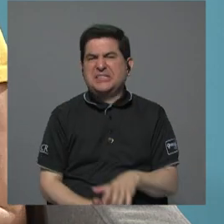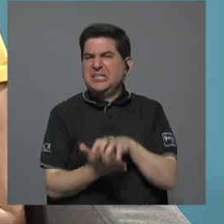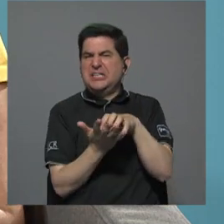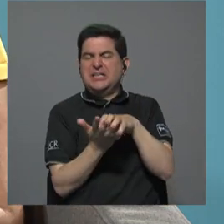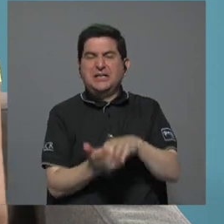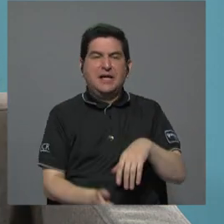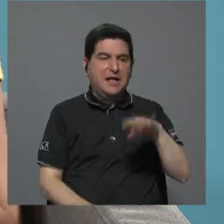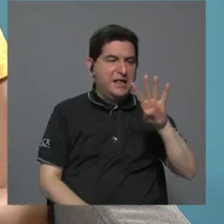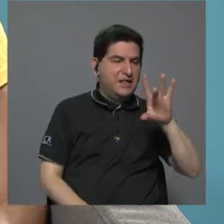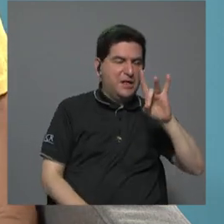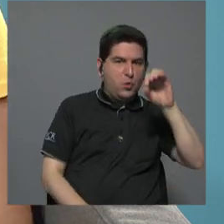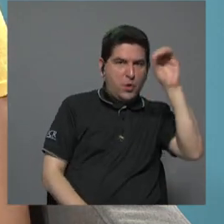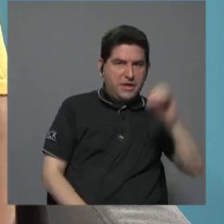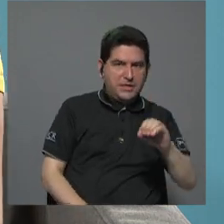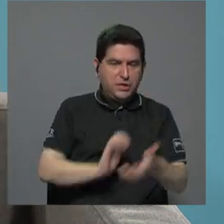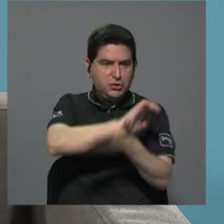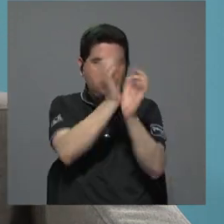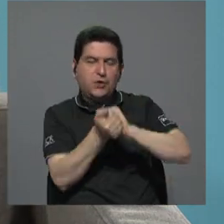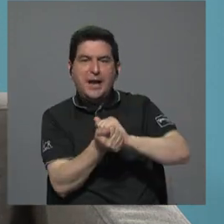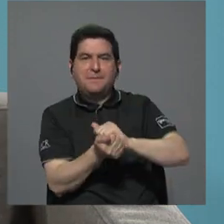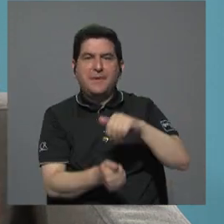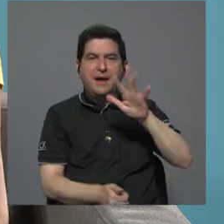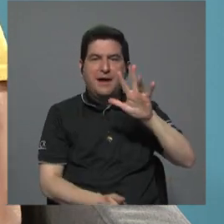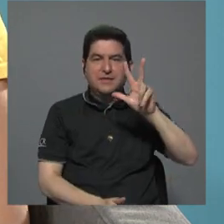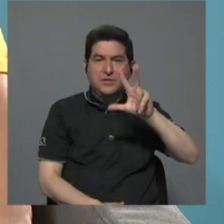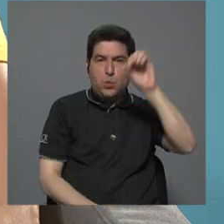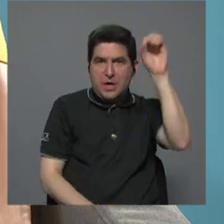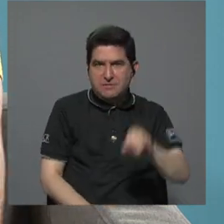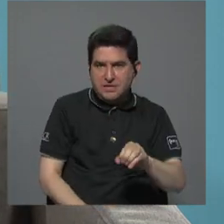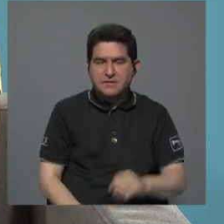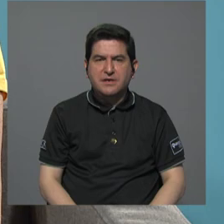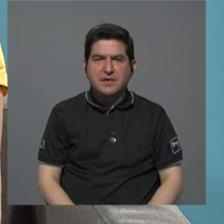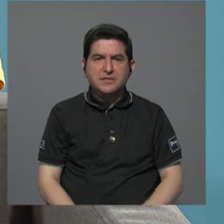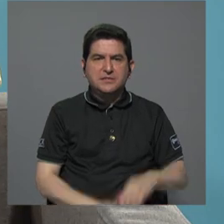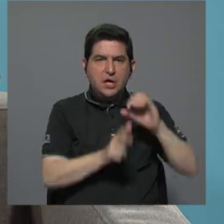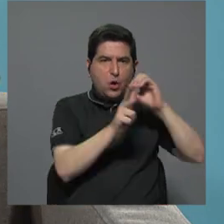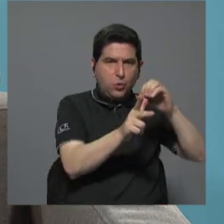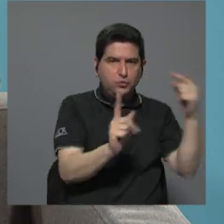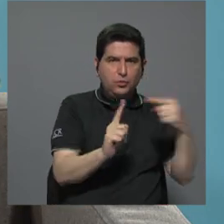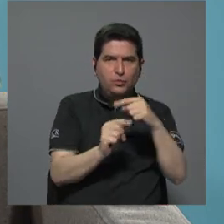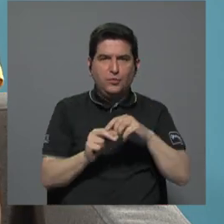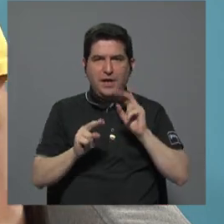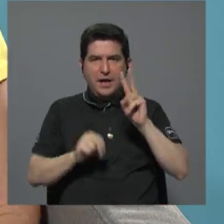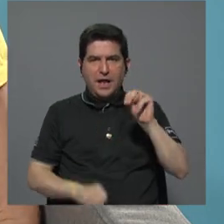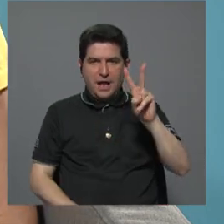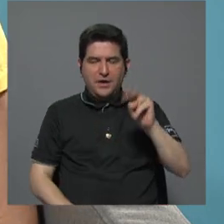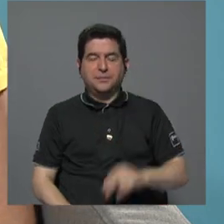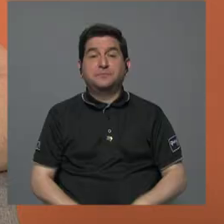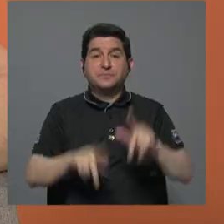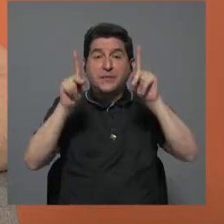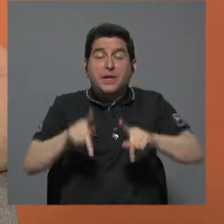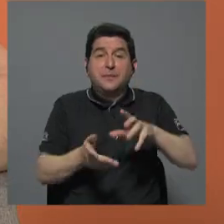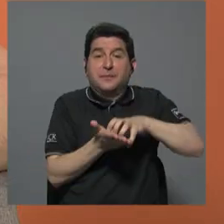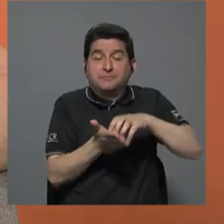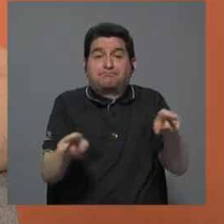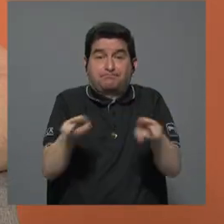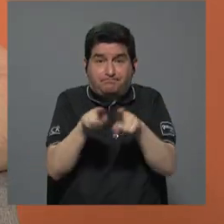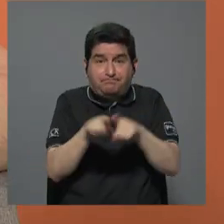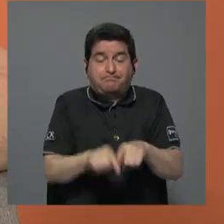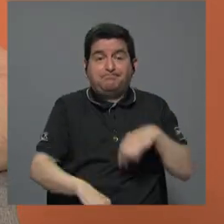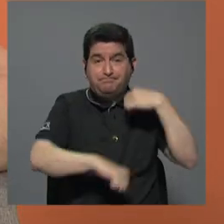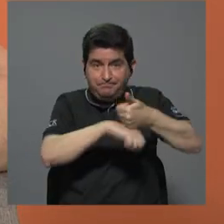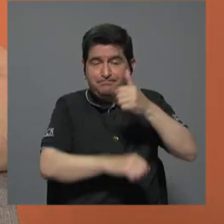Pasó de 48% a 53% de octubre a noviembre. Y estas personas indecisas, también tenemos que